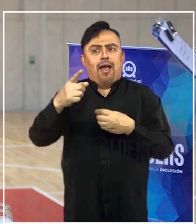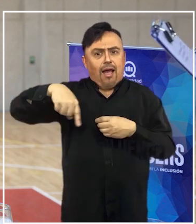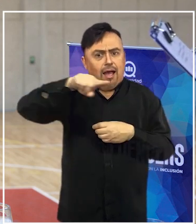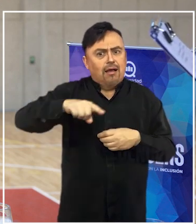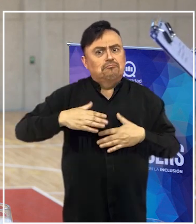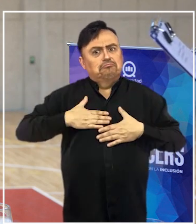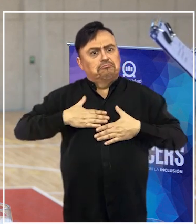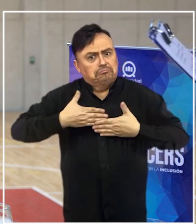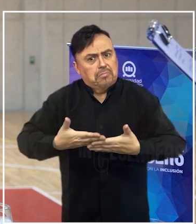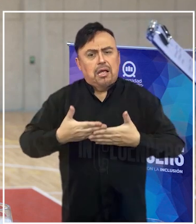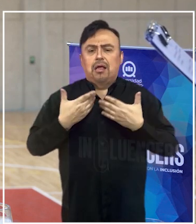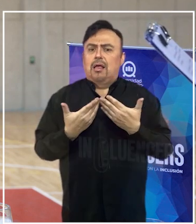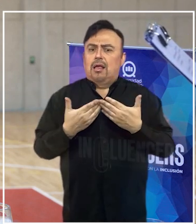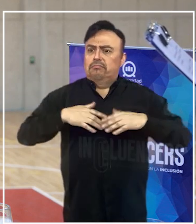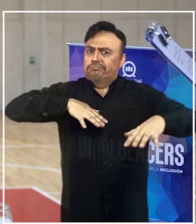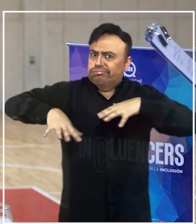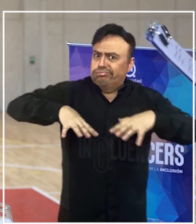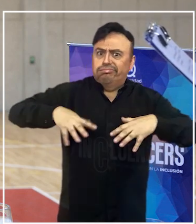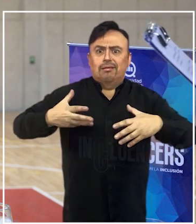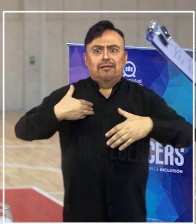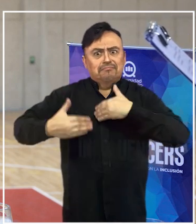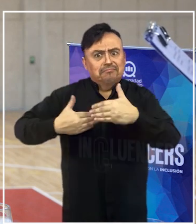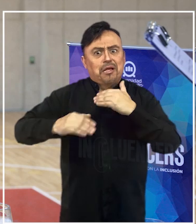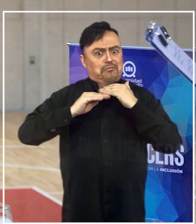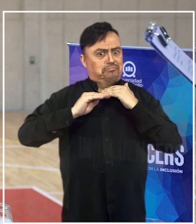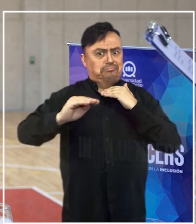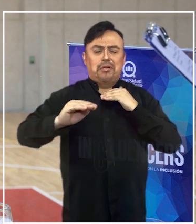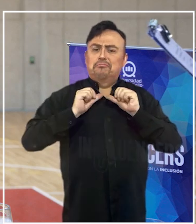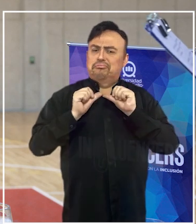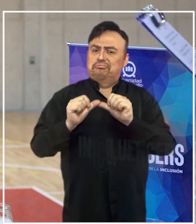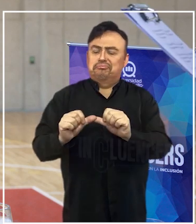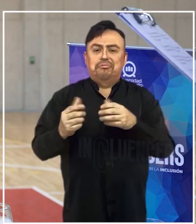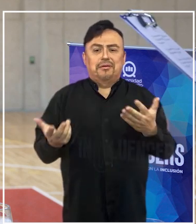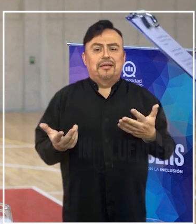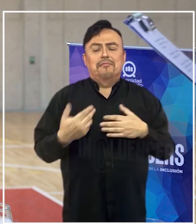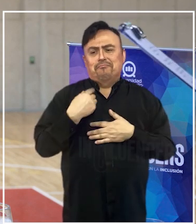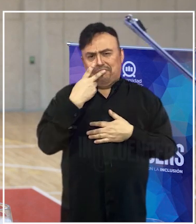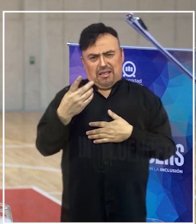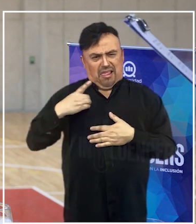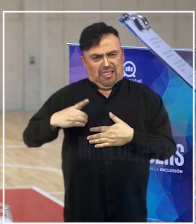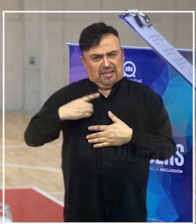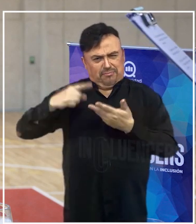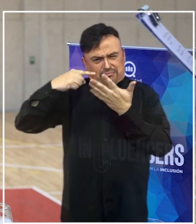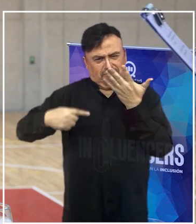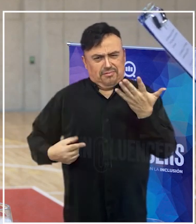a mantenerse en actividad. Hoy día creo que las disciplinas que vemos de